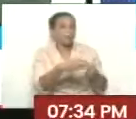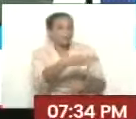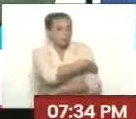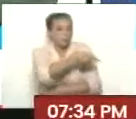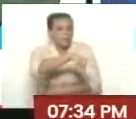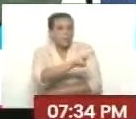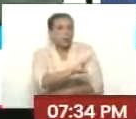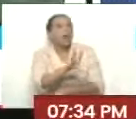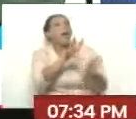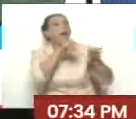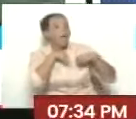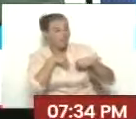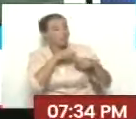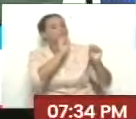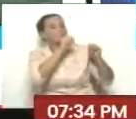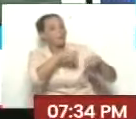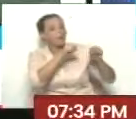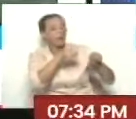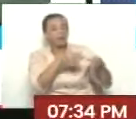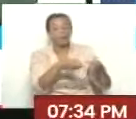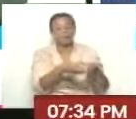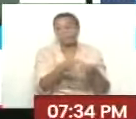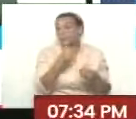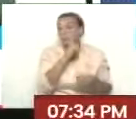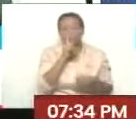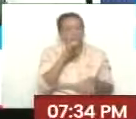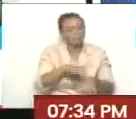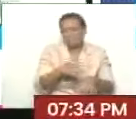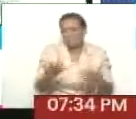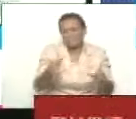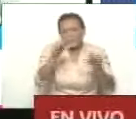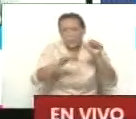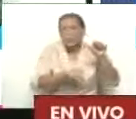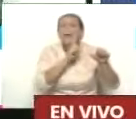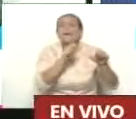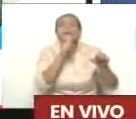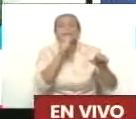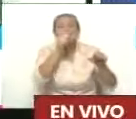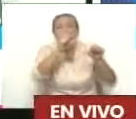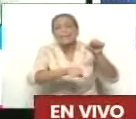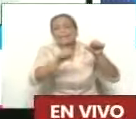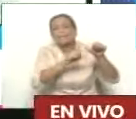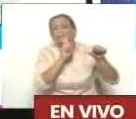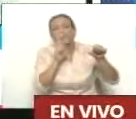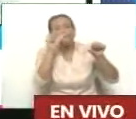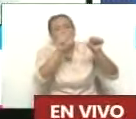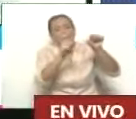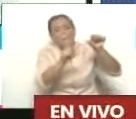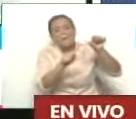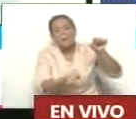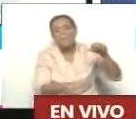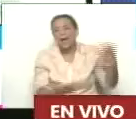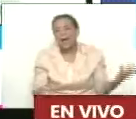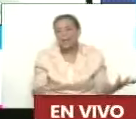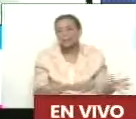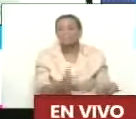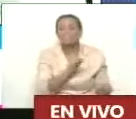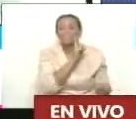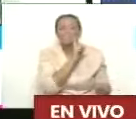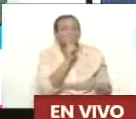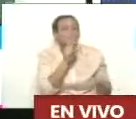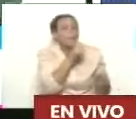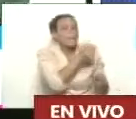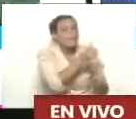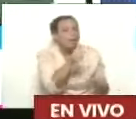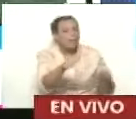te puedo nombrar, pero no tenemos tiempo para eso, te puedo nombrar, nombre por nombre,